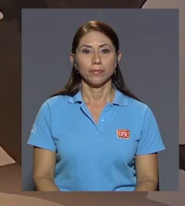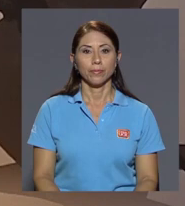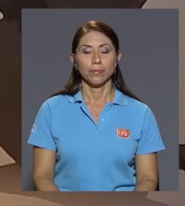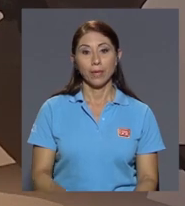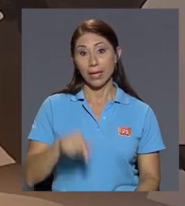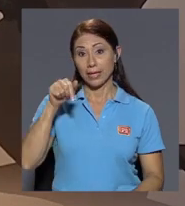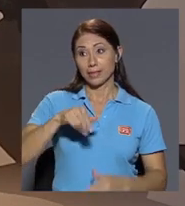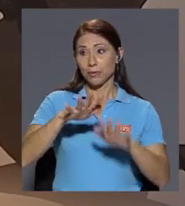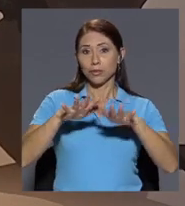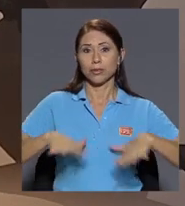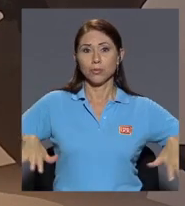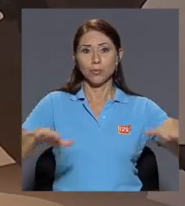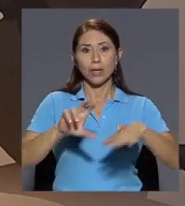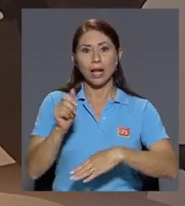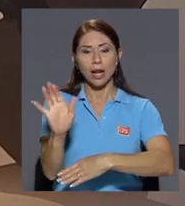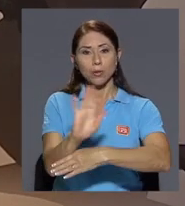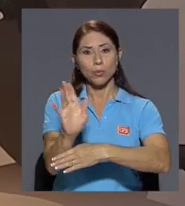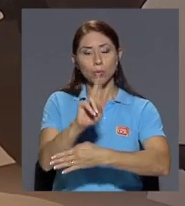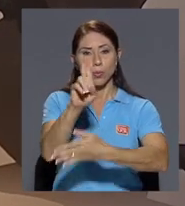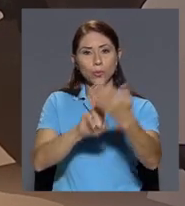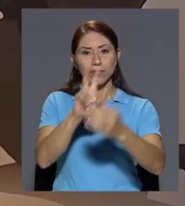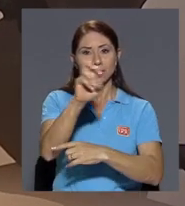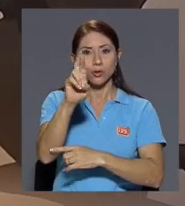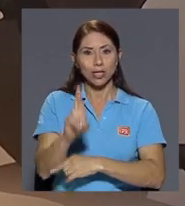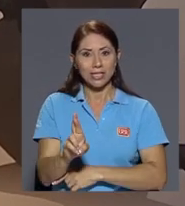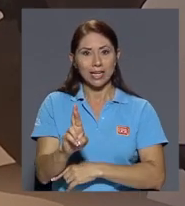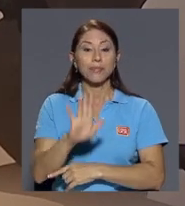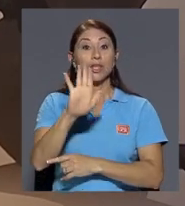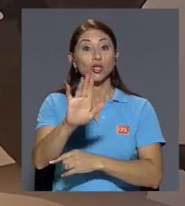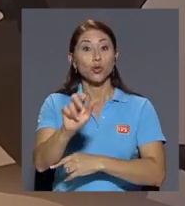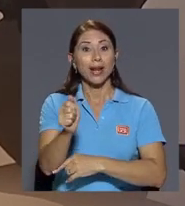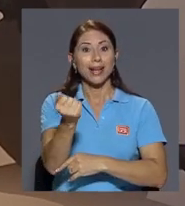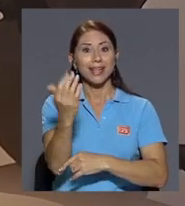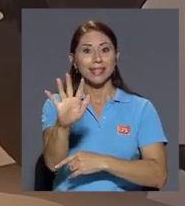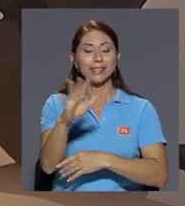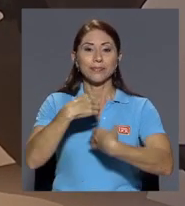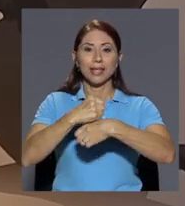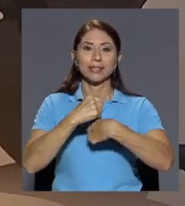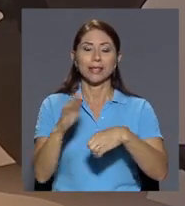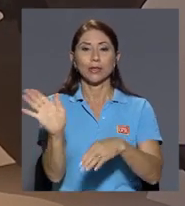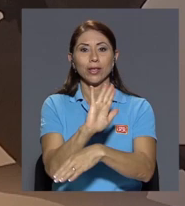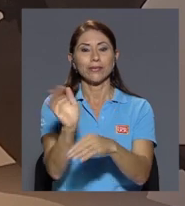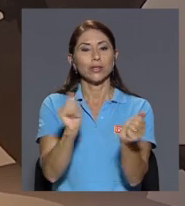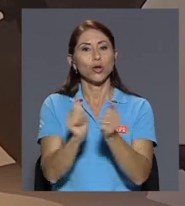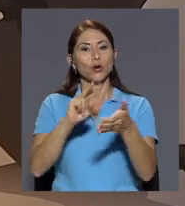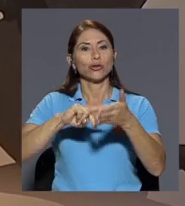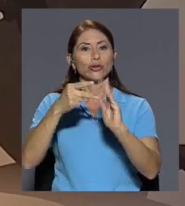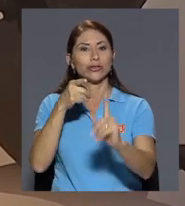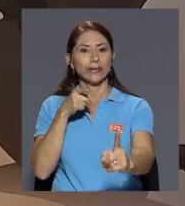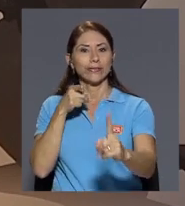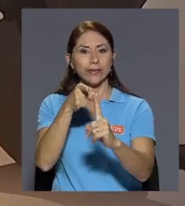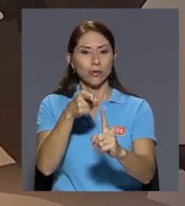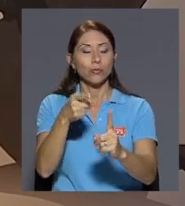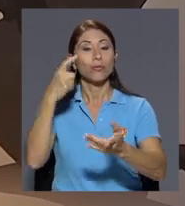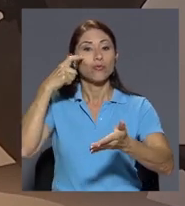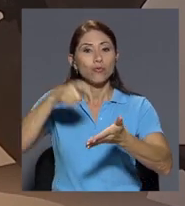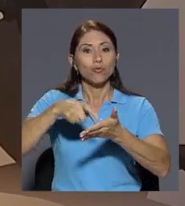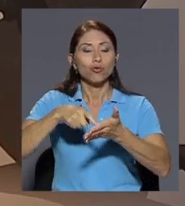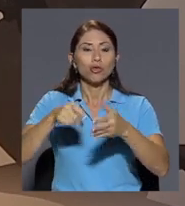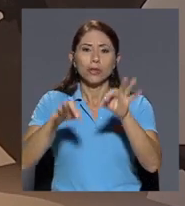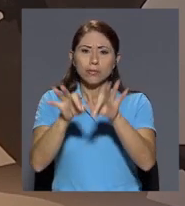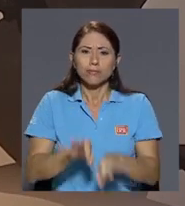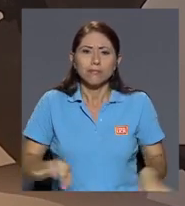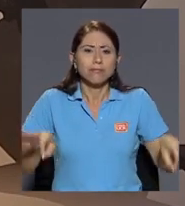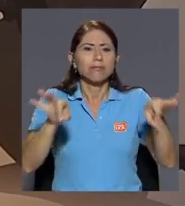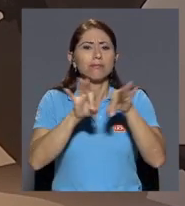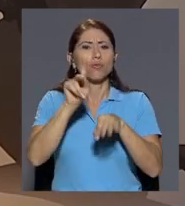Estamos desde los estudios del canal Universidad de Costa Rica, su canal 15 haciendo televisión con sentido y reconociendo el valor de